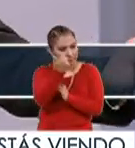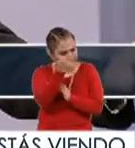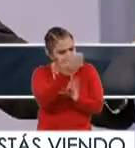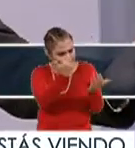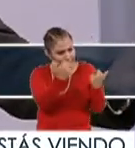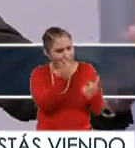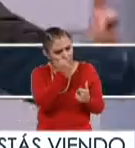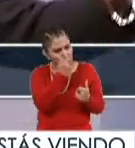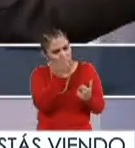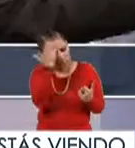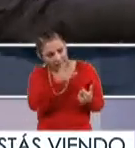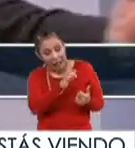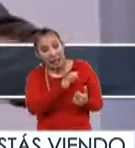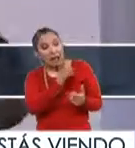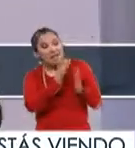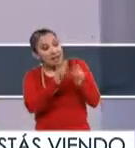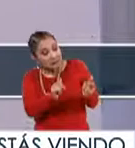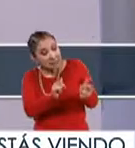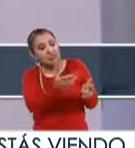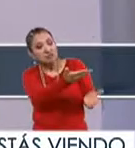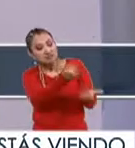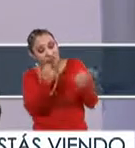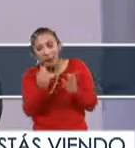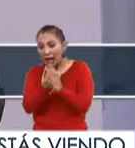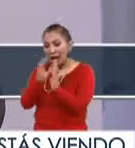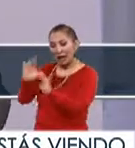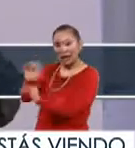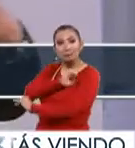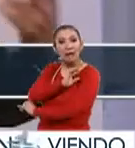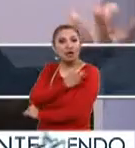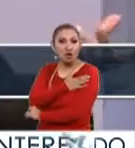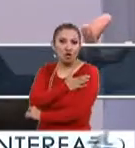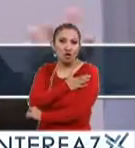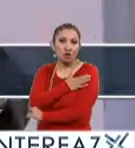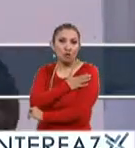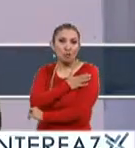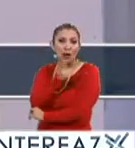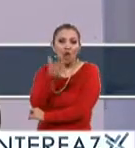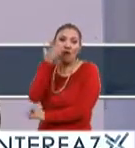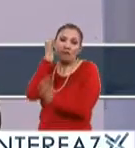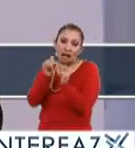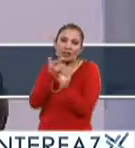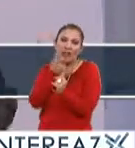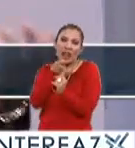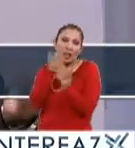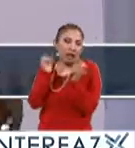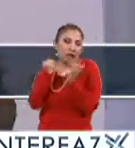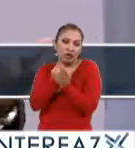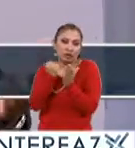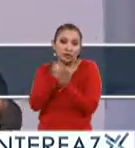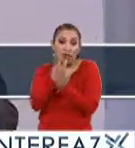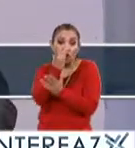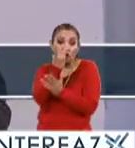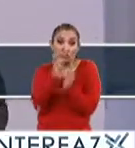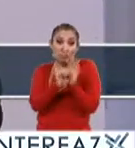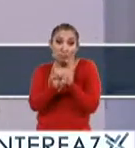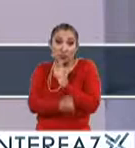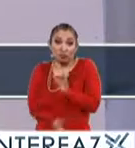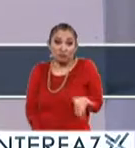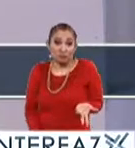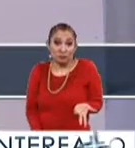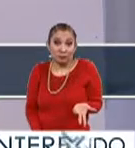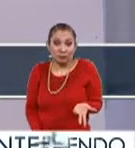oportunidades de los estudiantes para trabajar en Francia dando español, pero con dominio del francés. Esos son dos ejemplos.